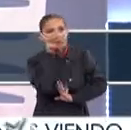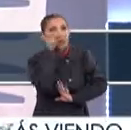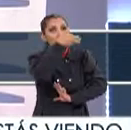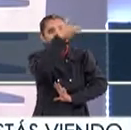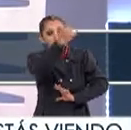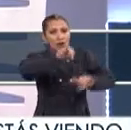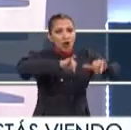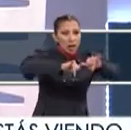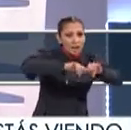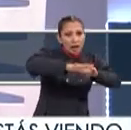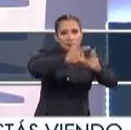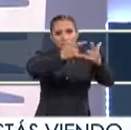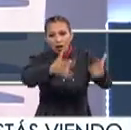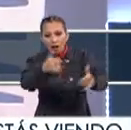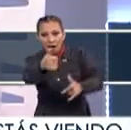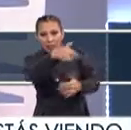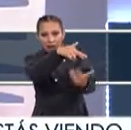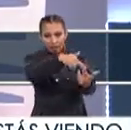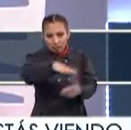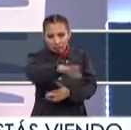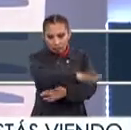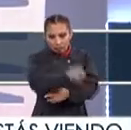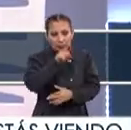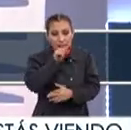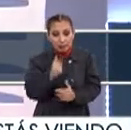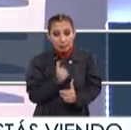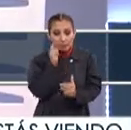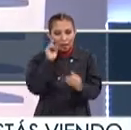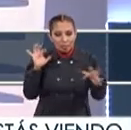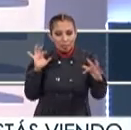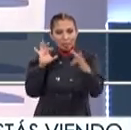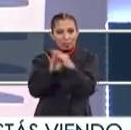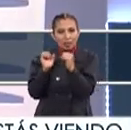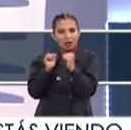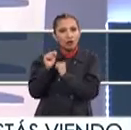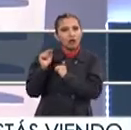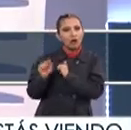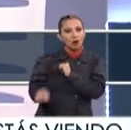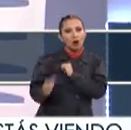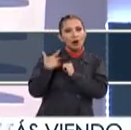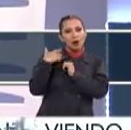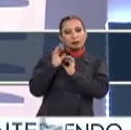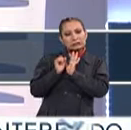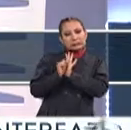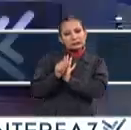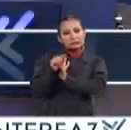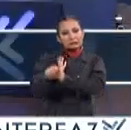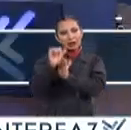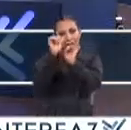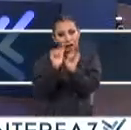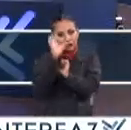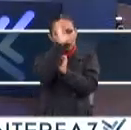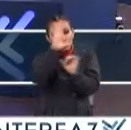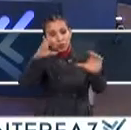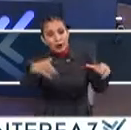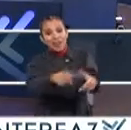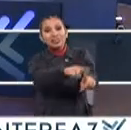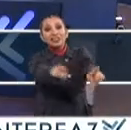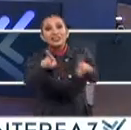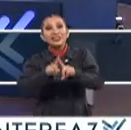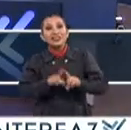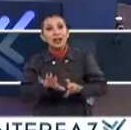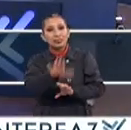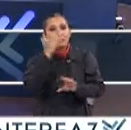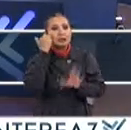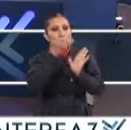Climáticas Geográficas Históricas De cada región Ahí vamos a aprovechar Para hacer conexiones Con lo más significativo De su arte Y su cultura En diferentes